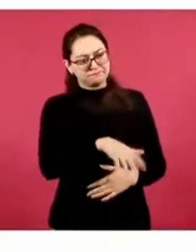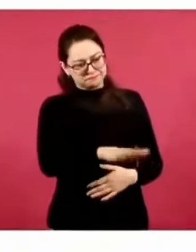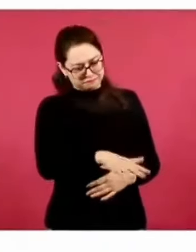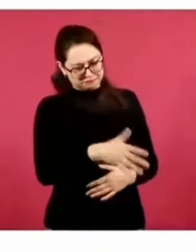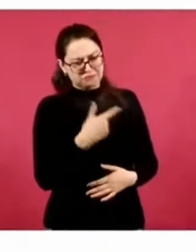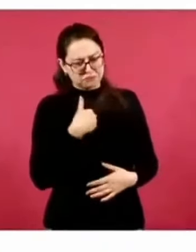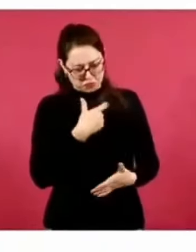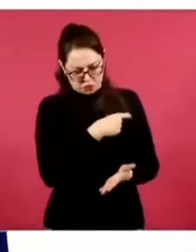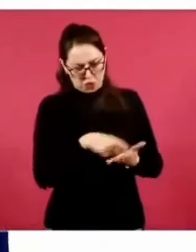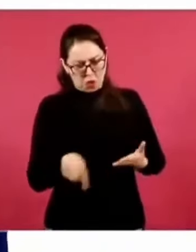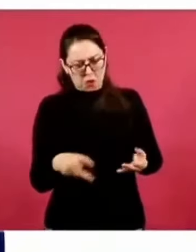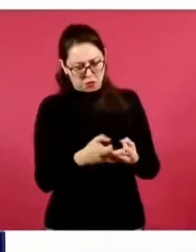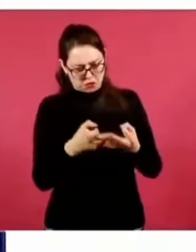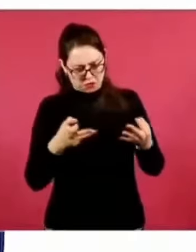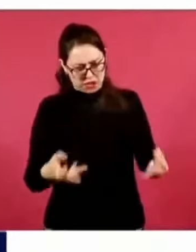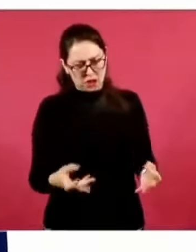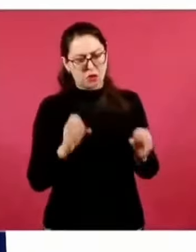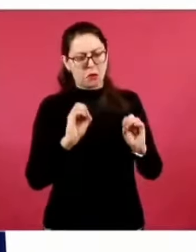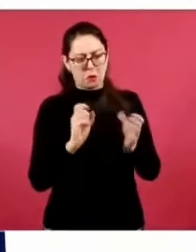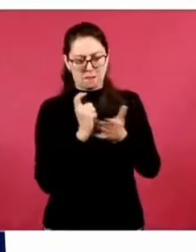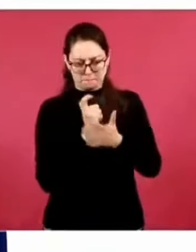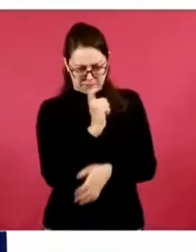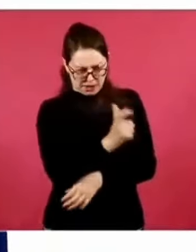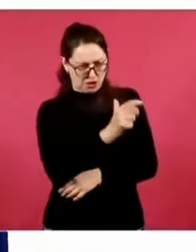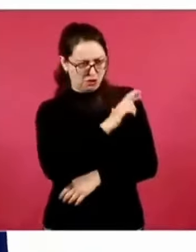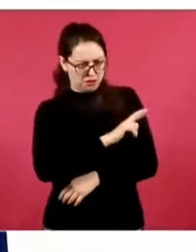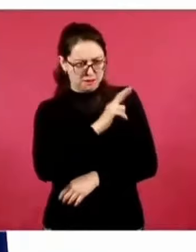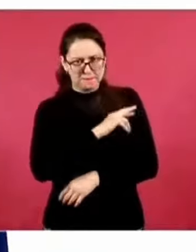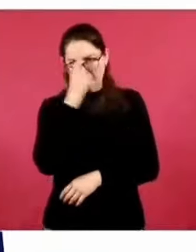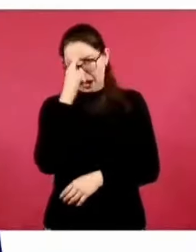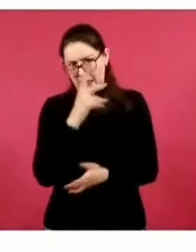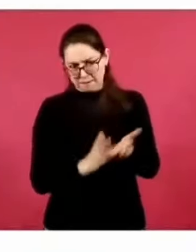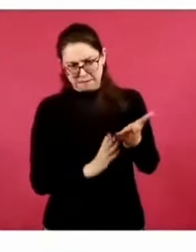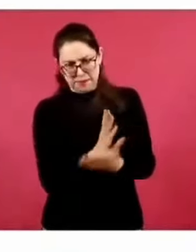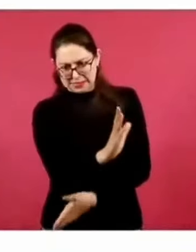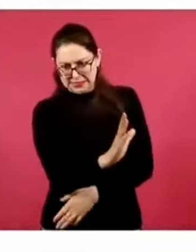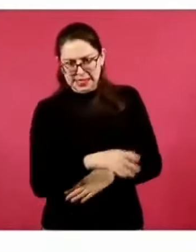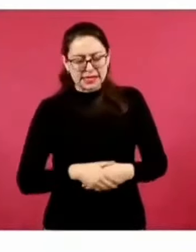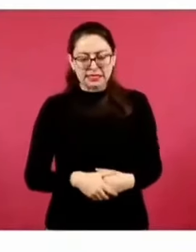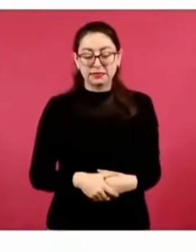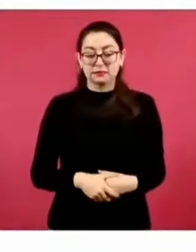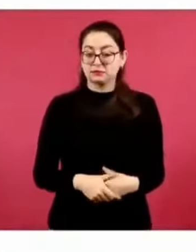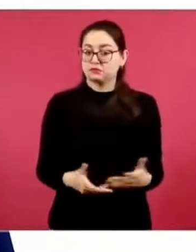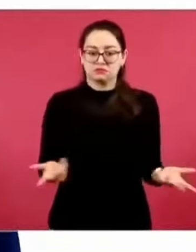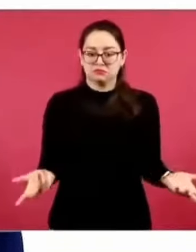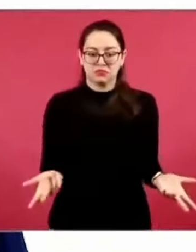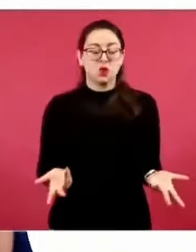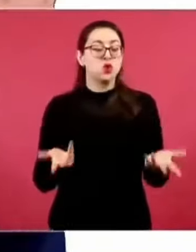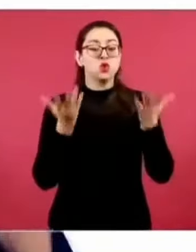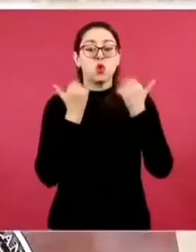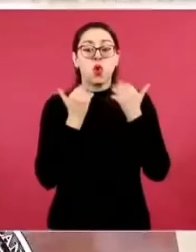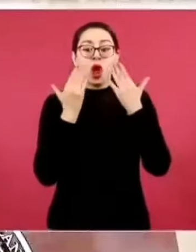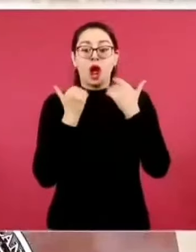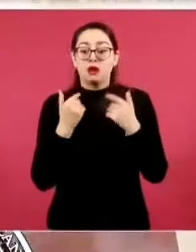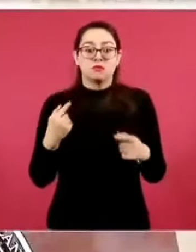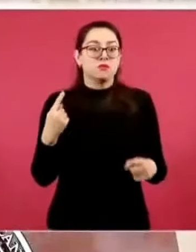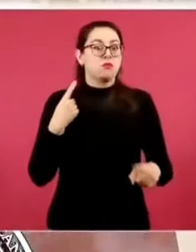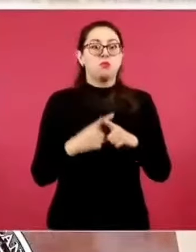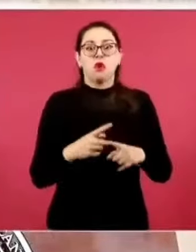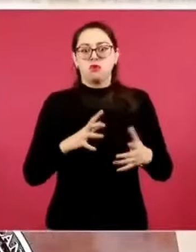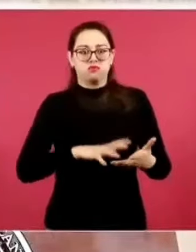esta persona y se permita el libre paso. Después de esta aclaración, punto por punto,